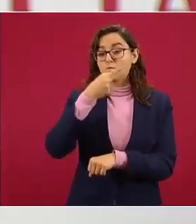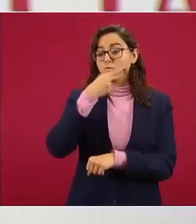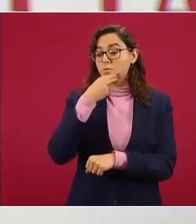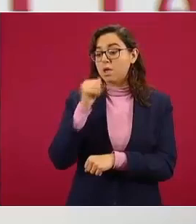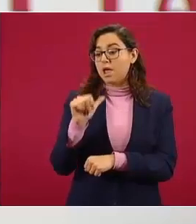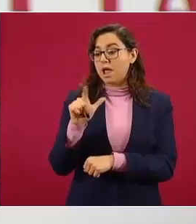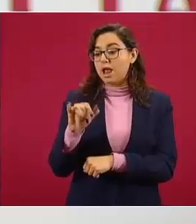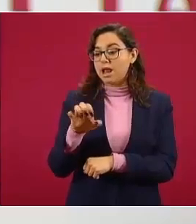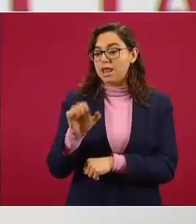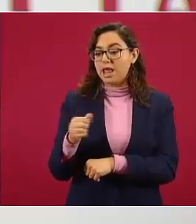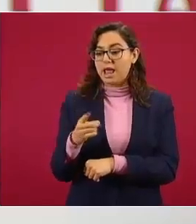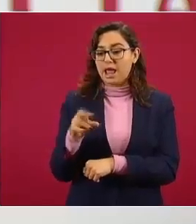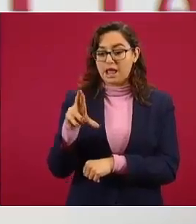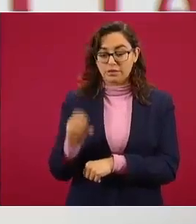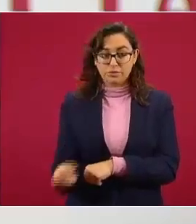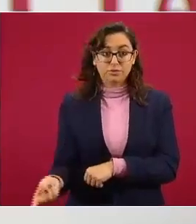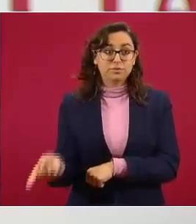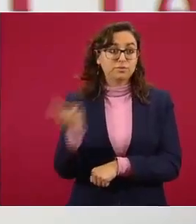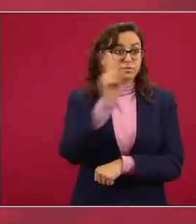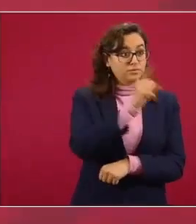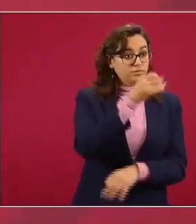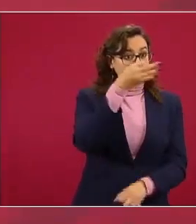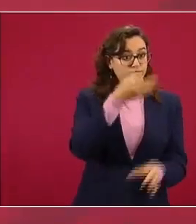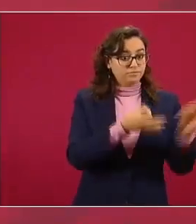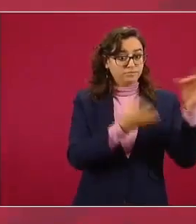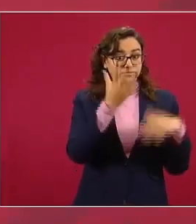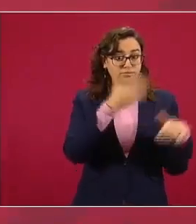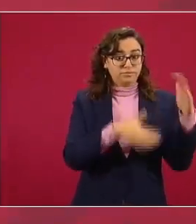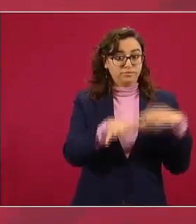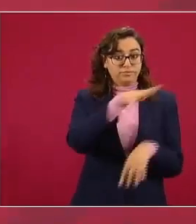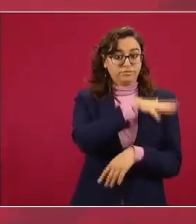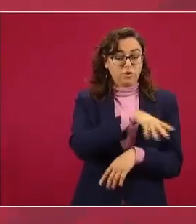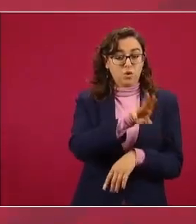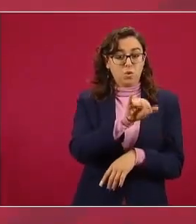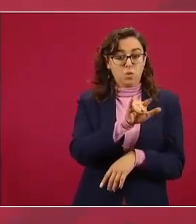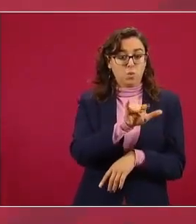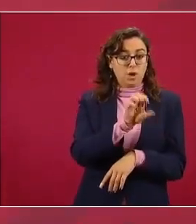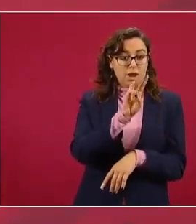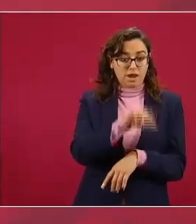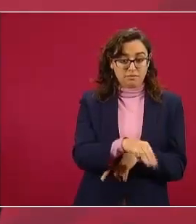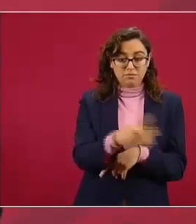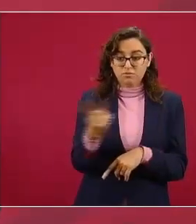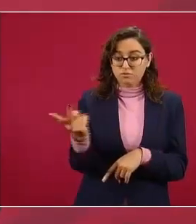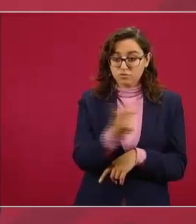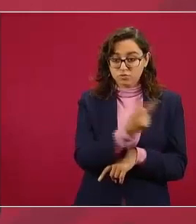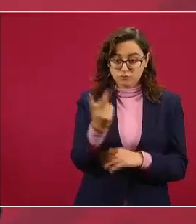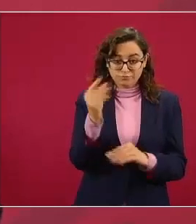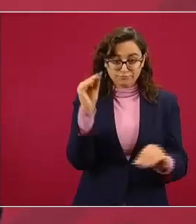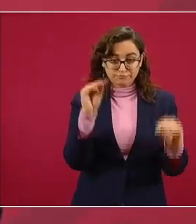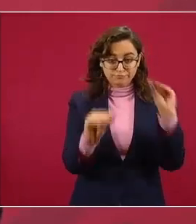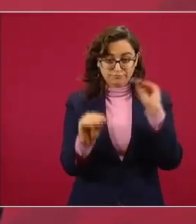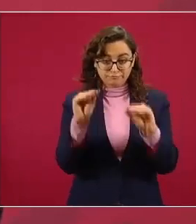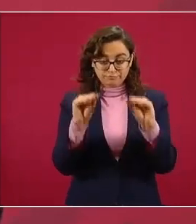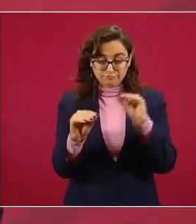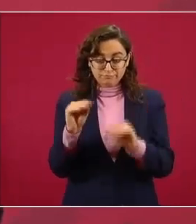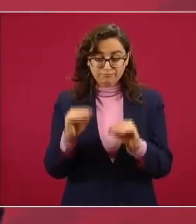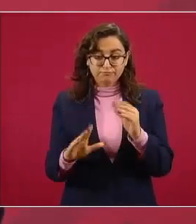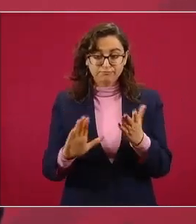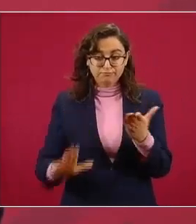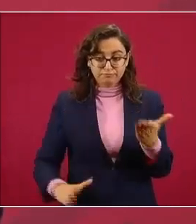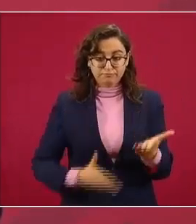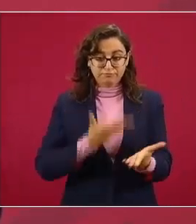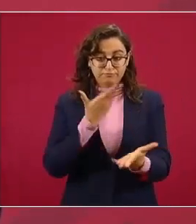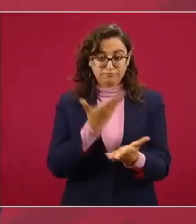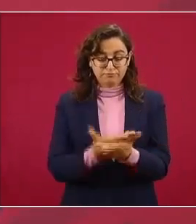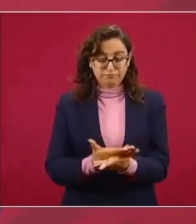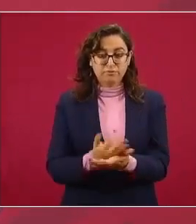y el fiscal general de los Estados Unidos William Barr y que me permito